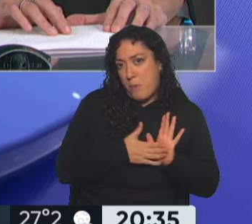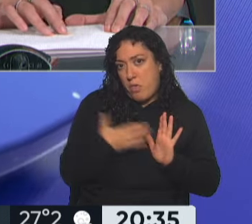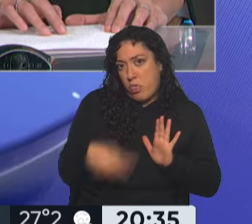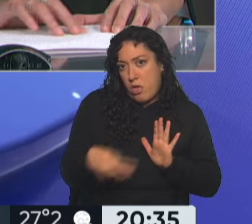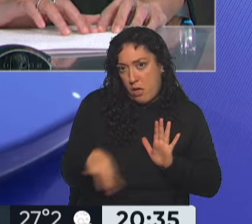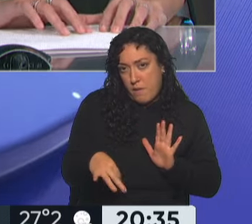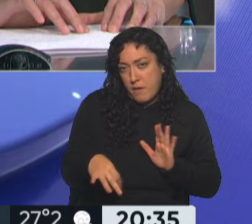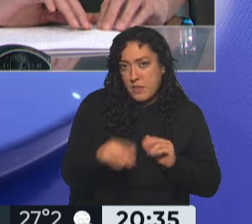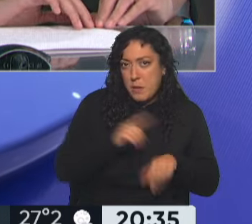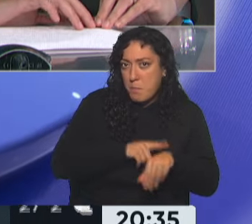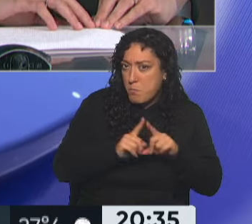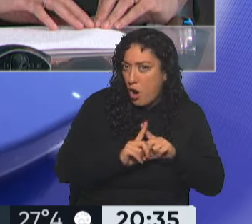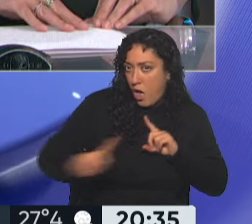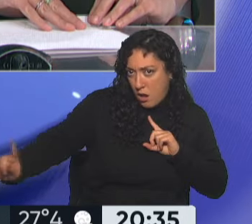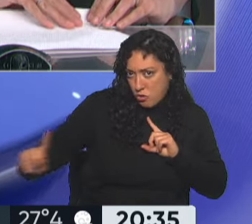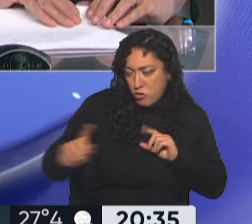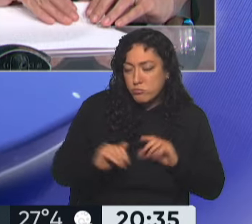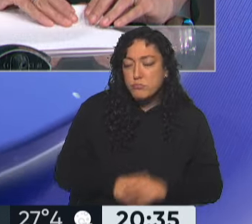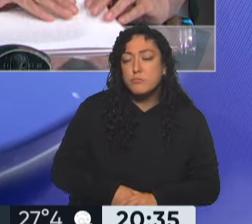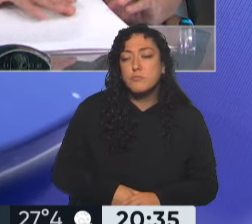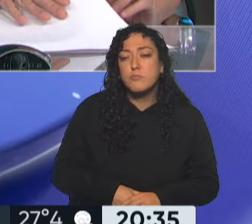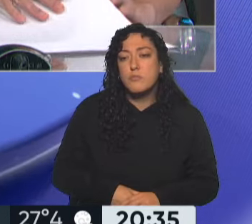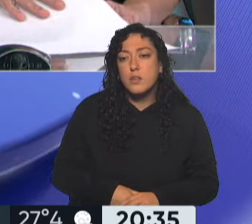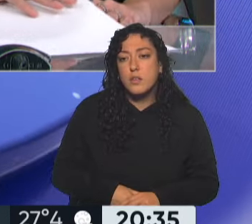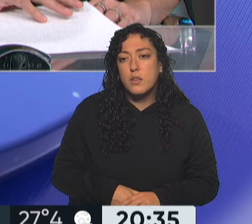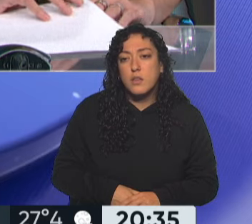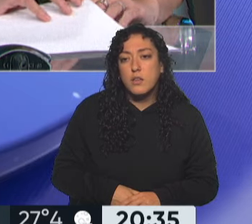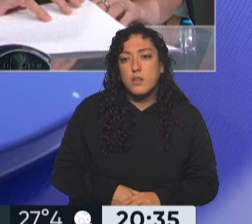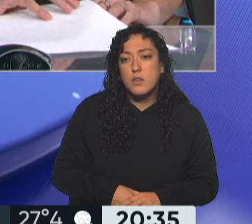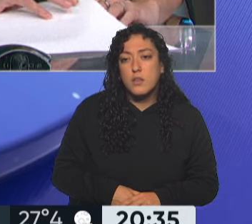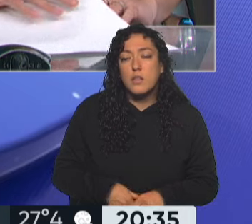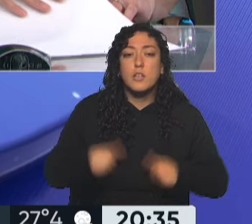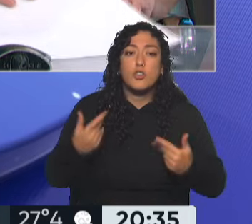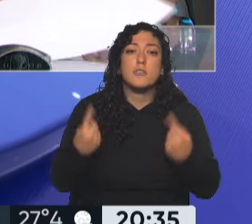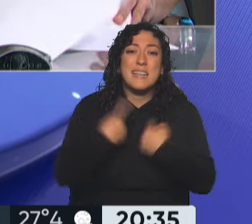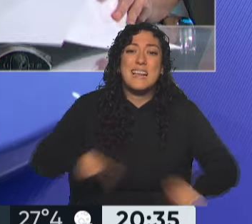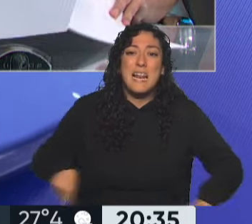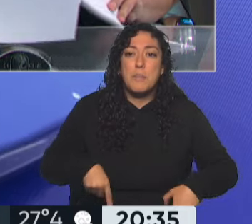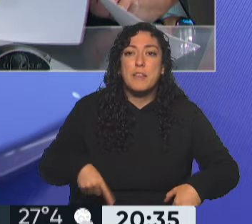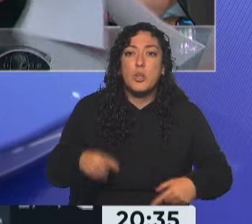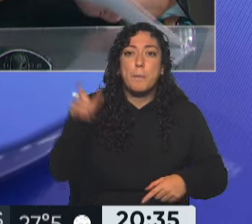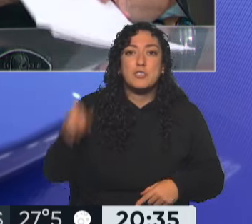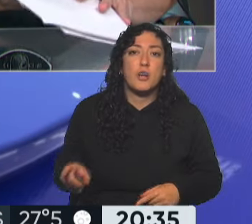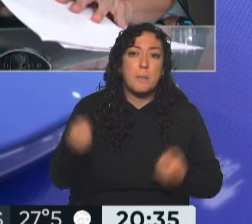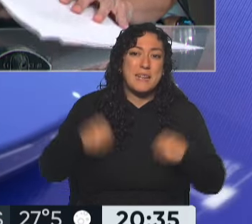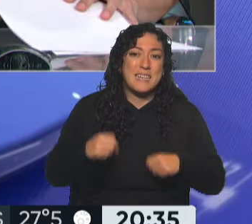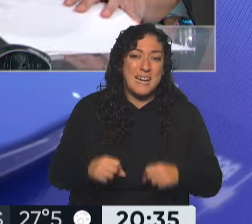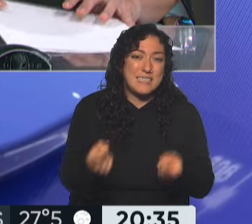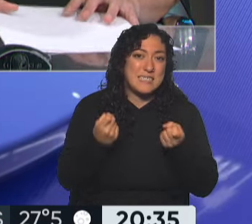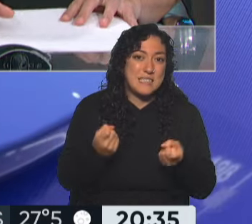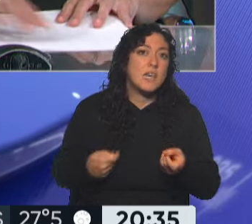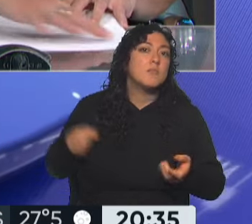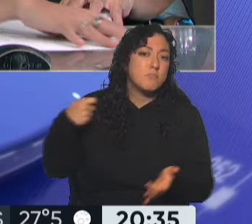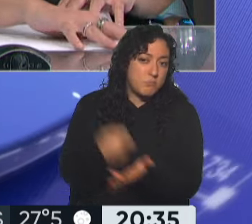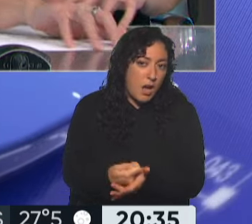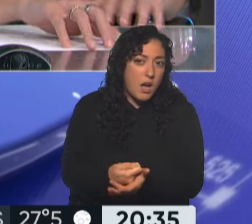sostenida en el tiempo y se financian elementos que necesita la persona para practicar deportes,